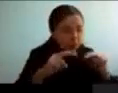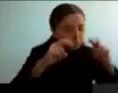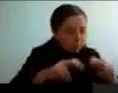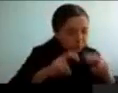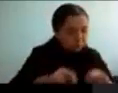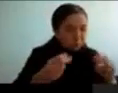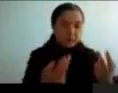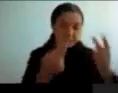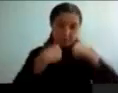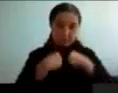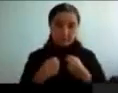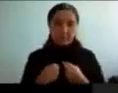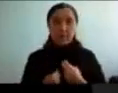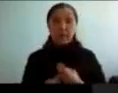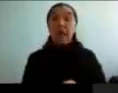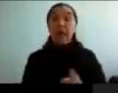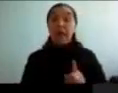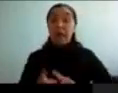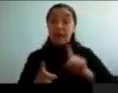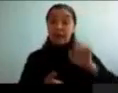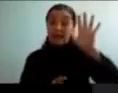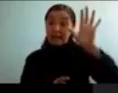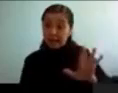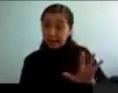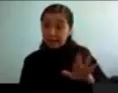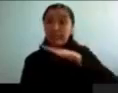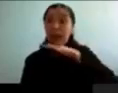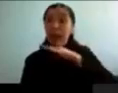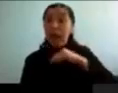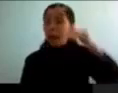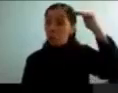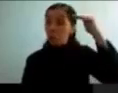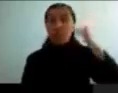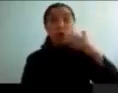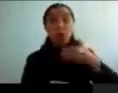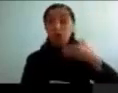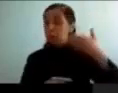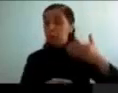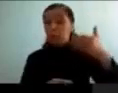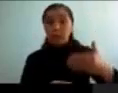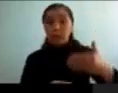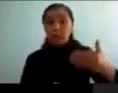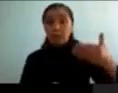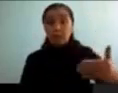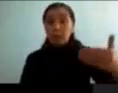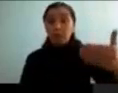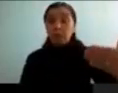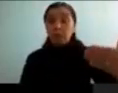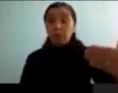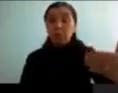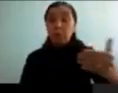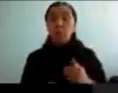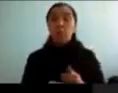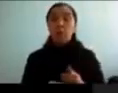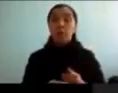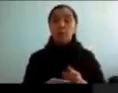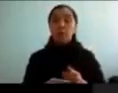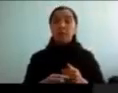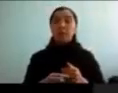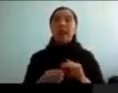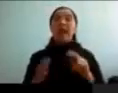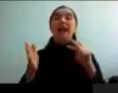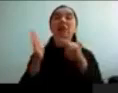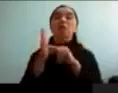persisten en la UTE en la mayoría de los pacientes. Uno tiende a asociar al déficit como una característica de la infancia,